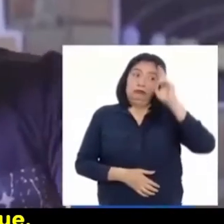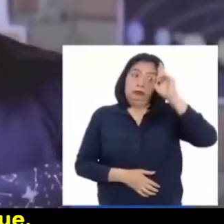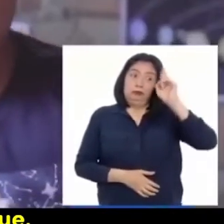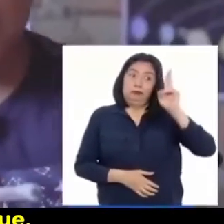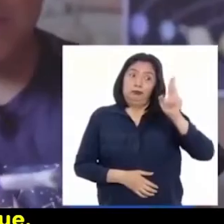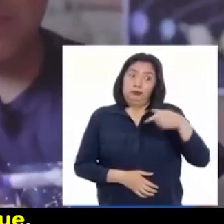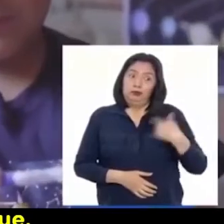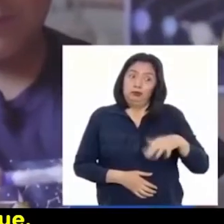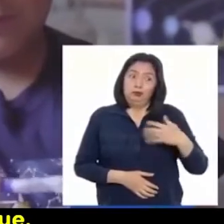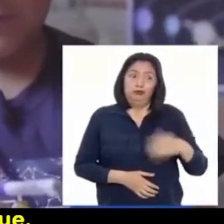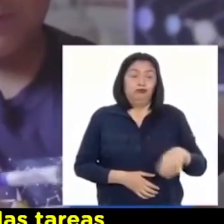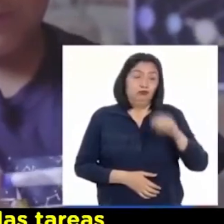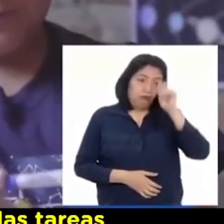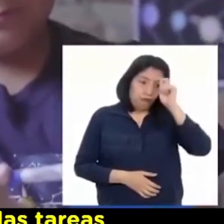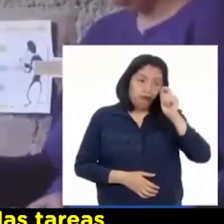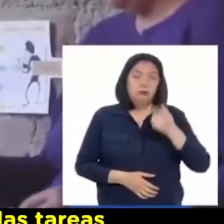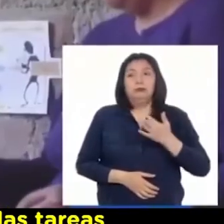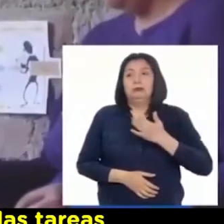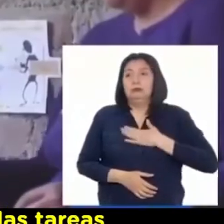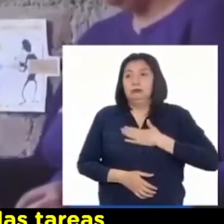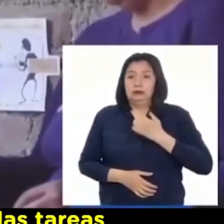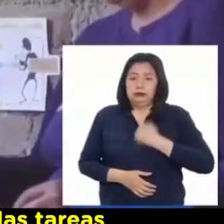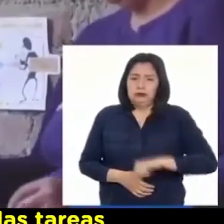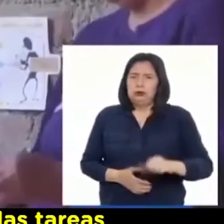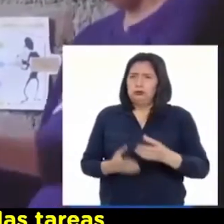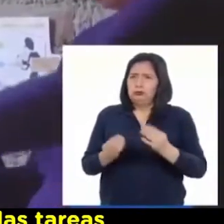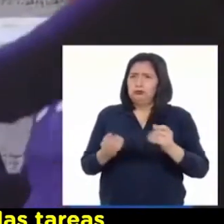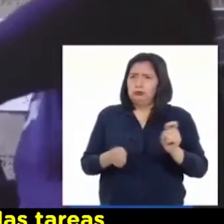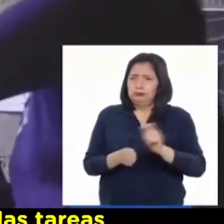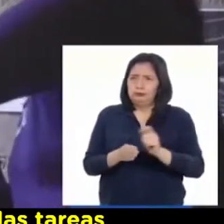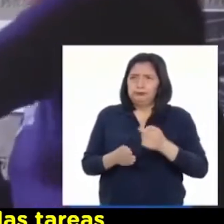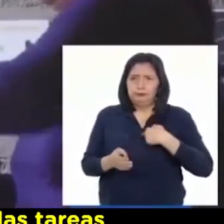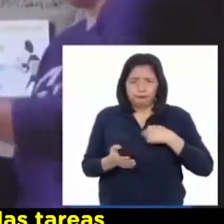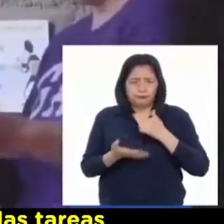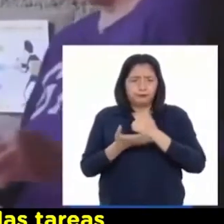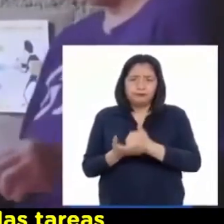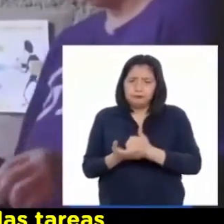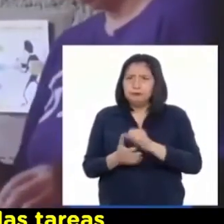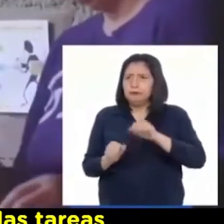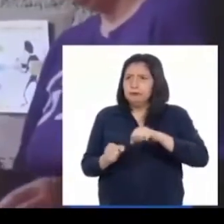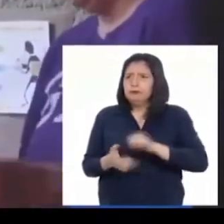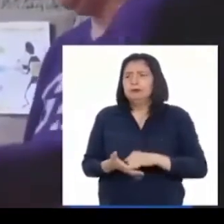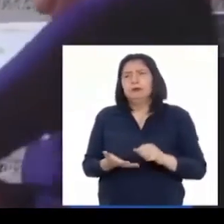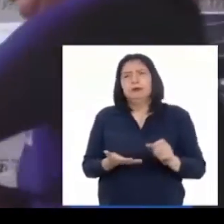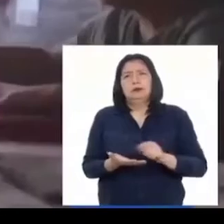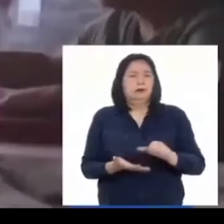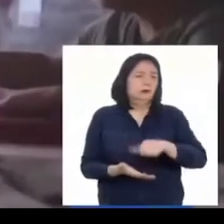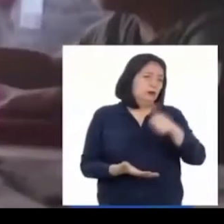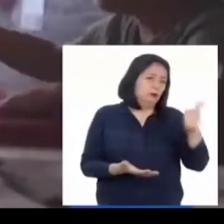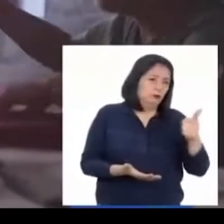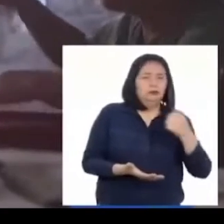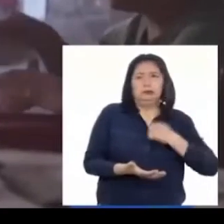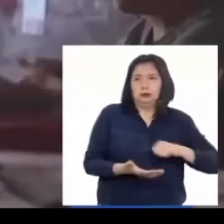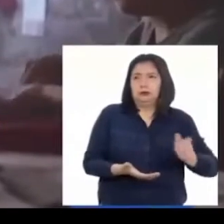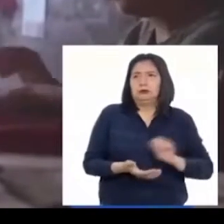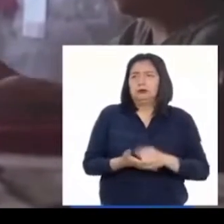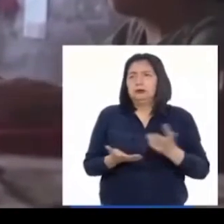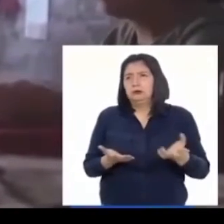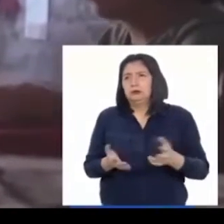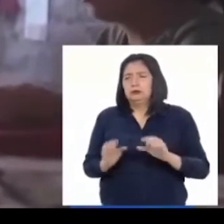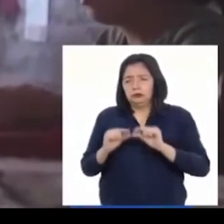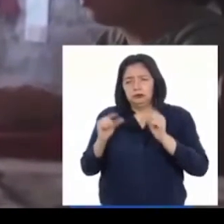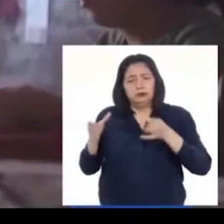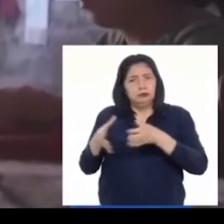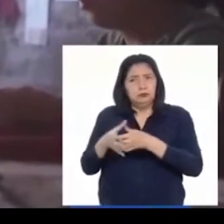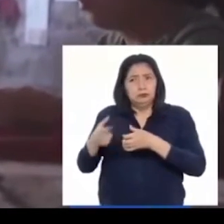De tal manera que mi hijo tiene muchas tareas, yo le ayudo a las tareas con mi otro hijo. Ahí hacemos